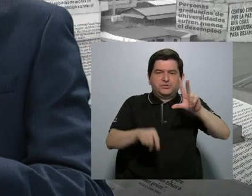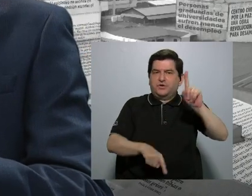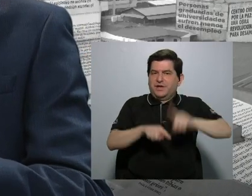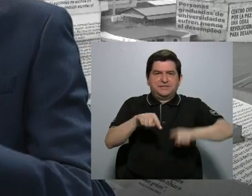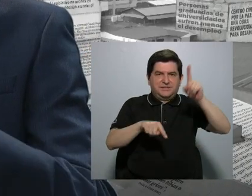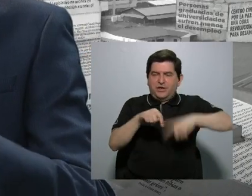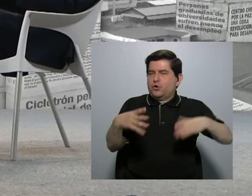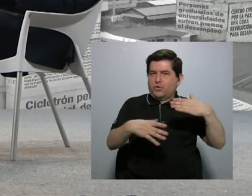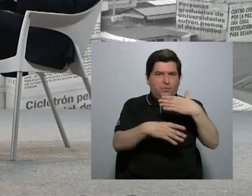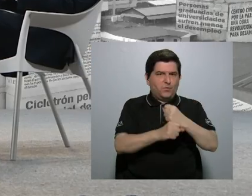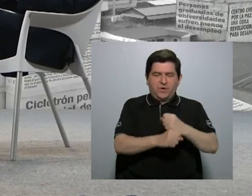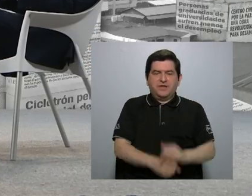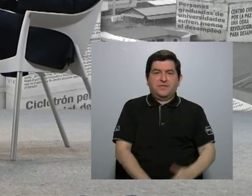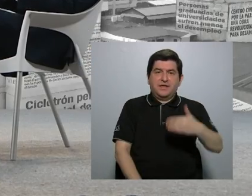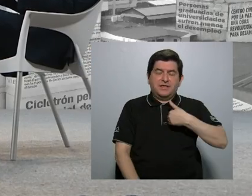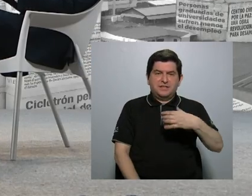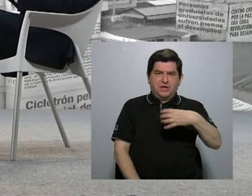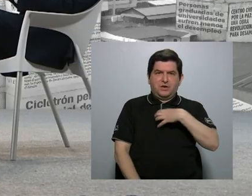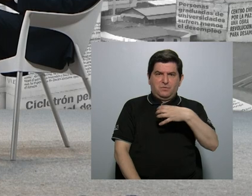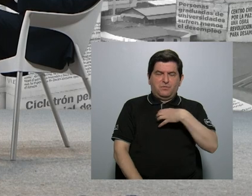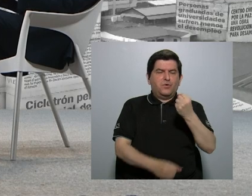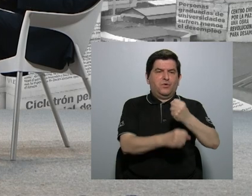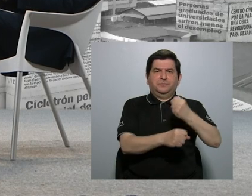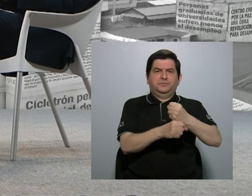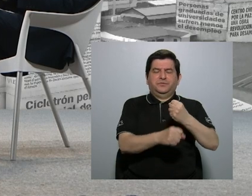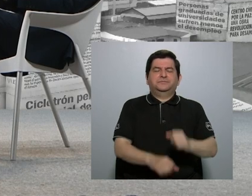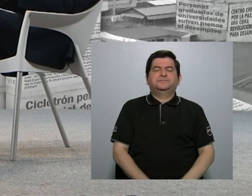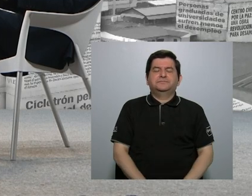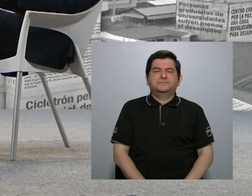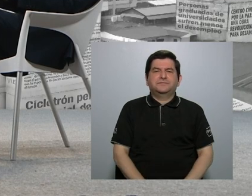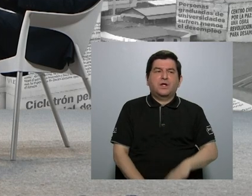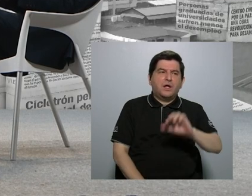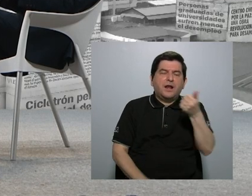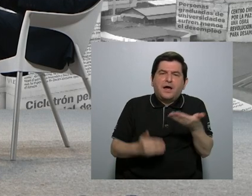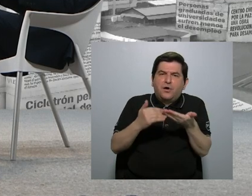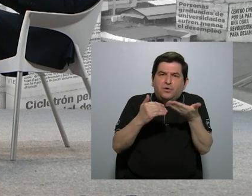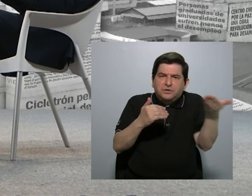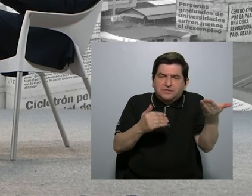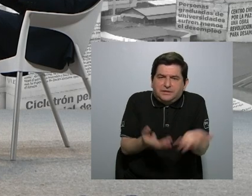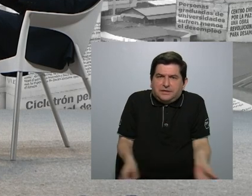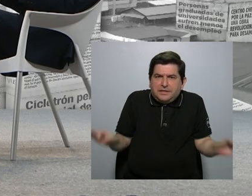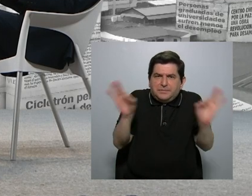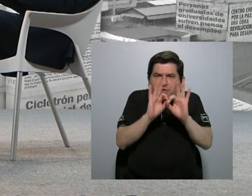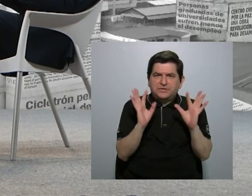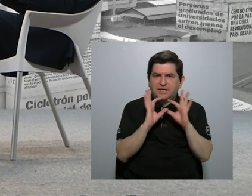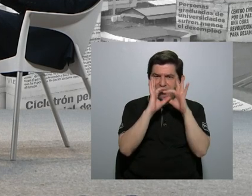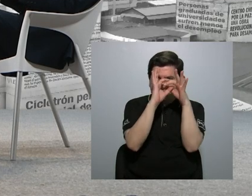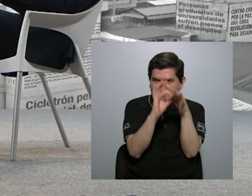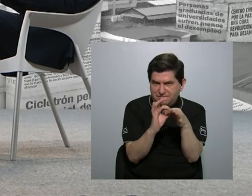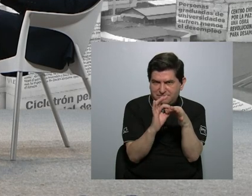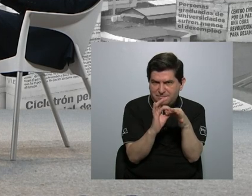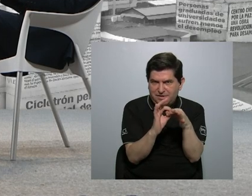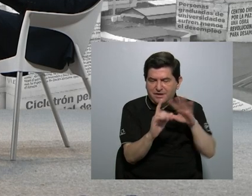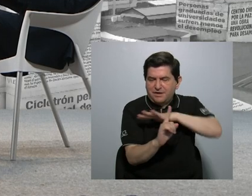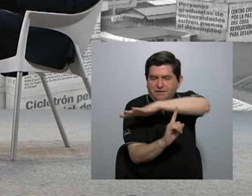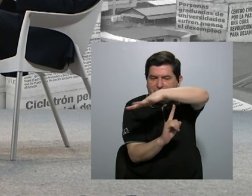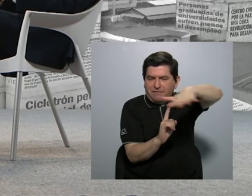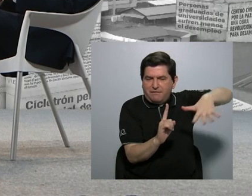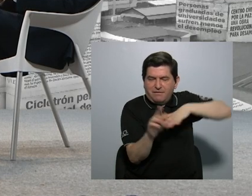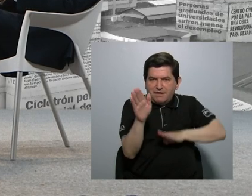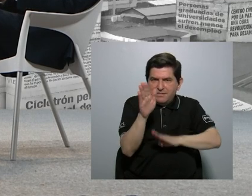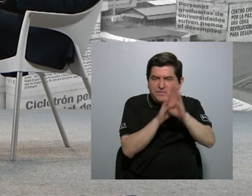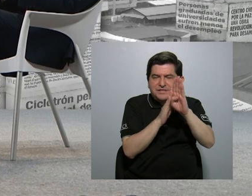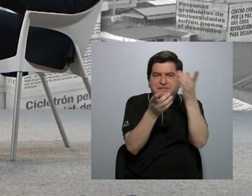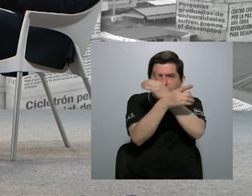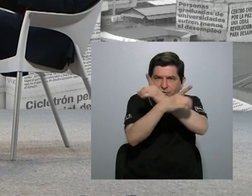estar haciendo eso y que tienen sus propias ocupaciones. Pero el otro elemento importante está alrededor del desarrollo